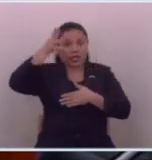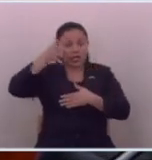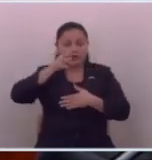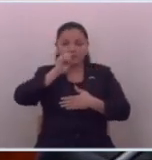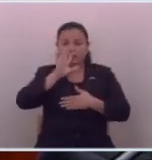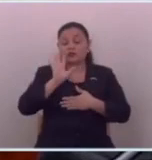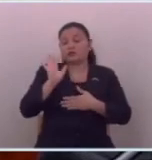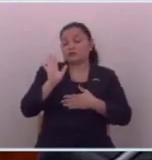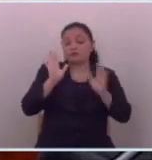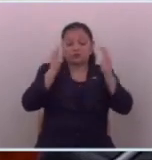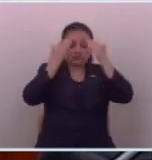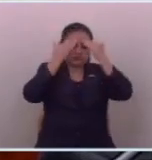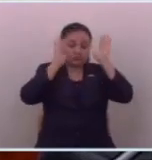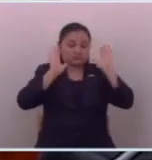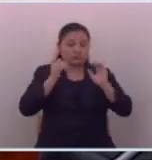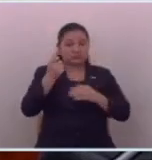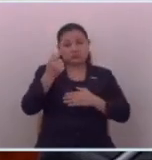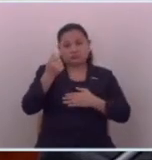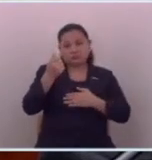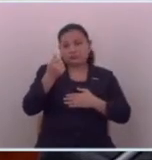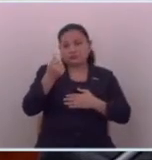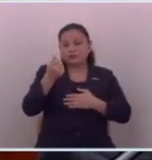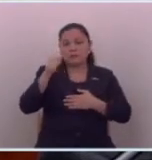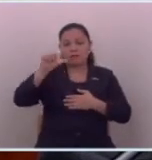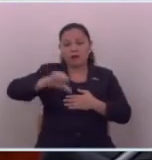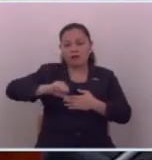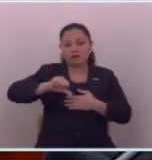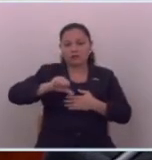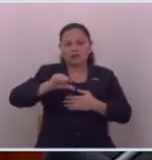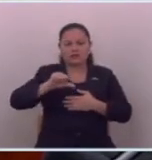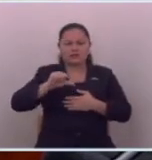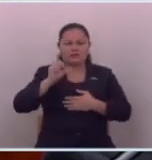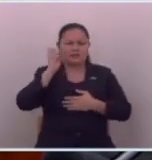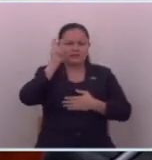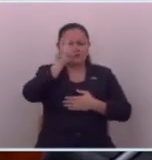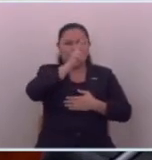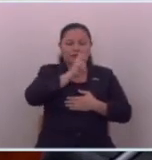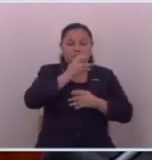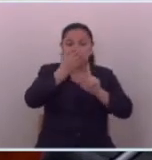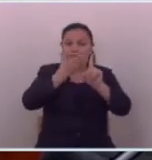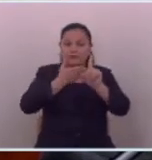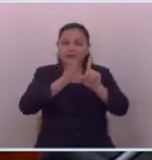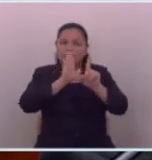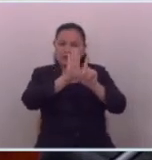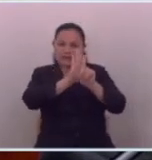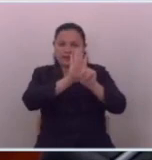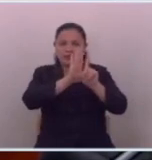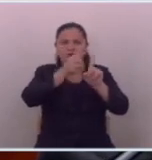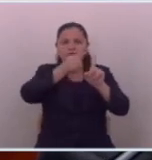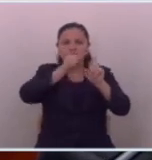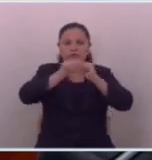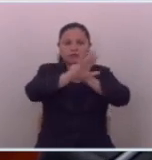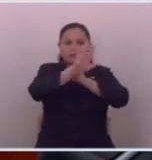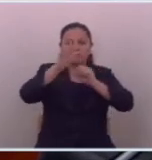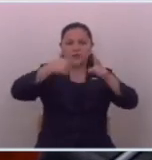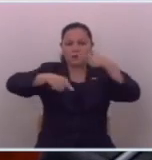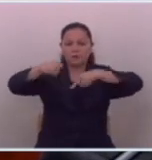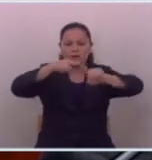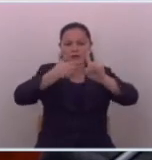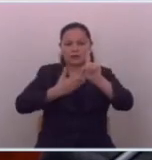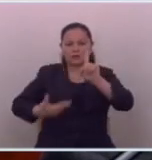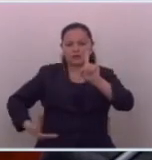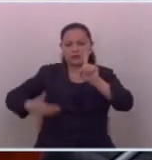él no sabía que era dinero ilícito casualmente este periodista que vive atacando al presidente Bukele